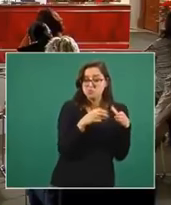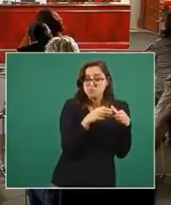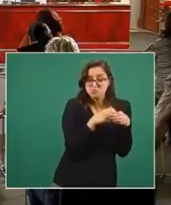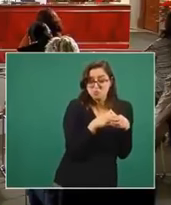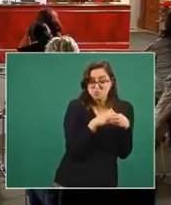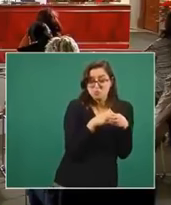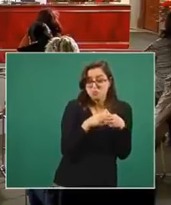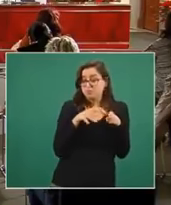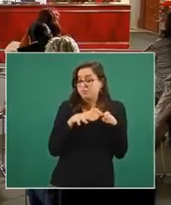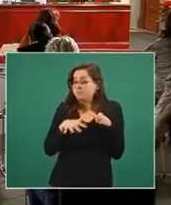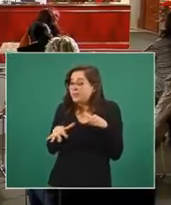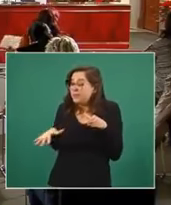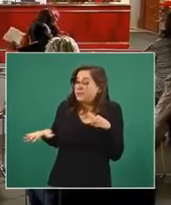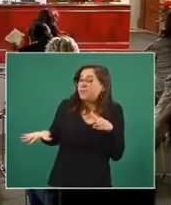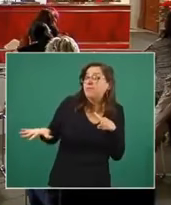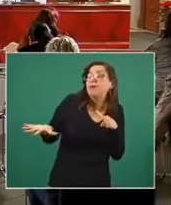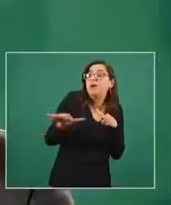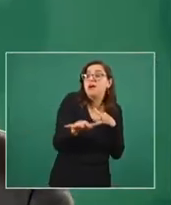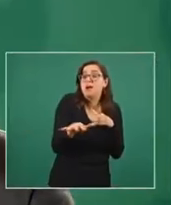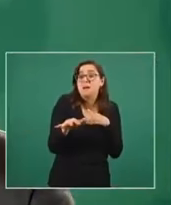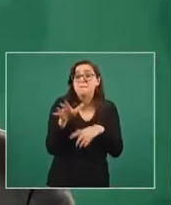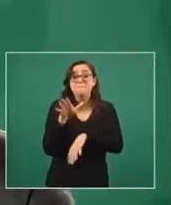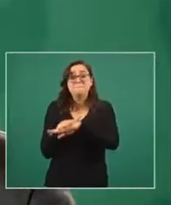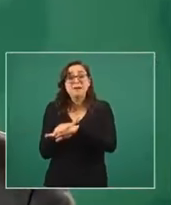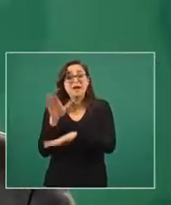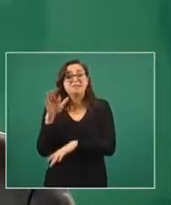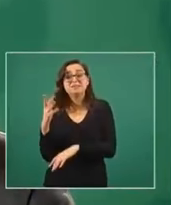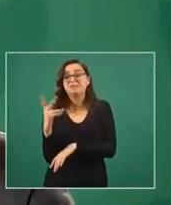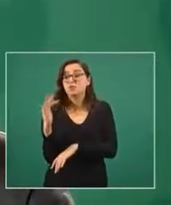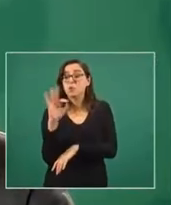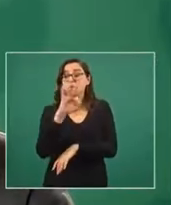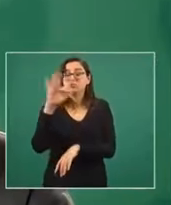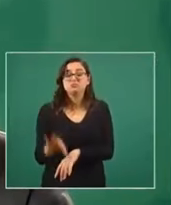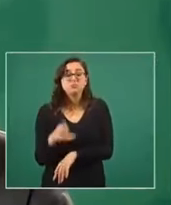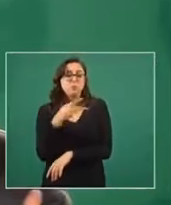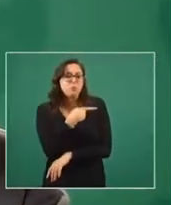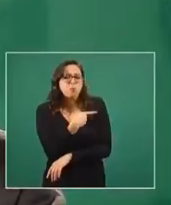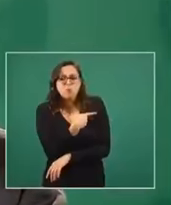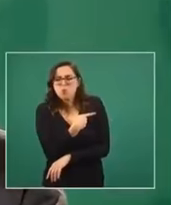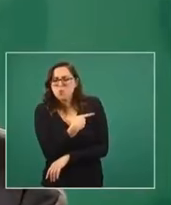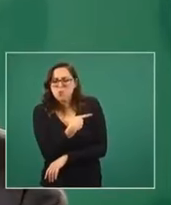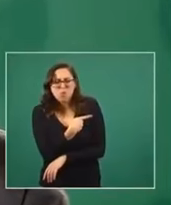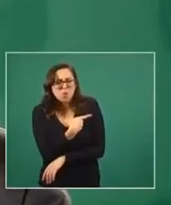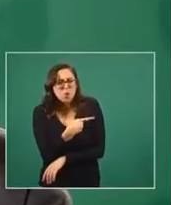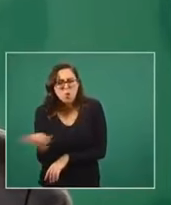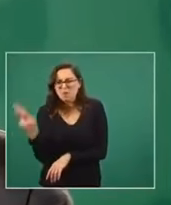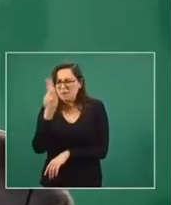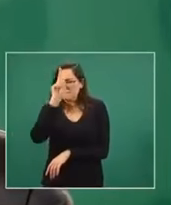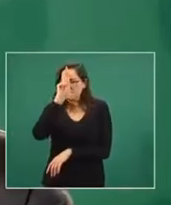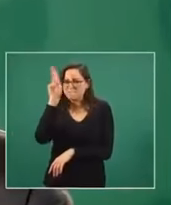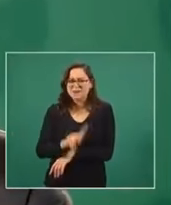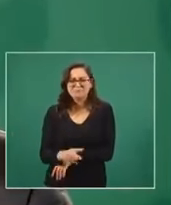más de la mitad de la población, un poco más de la mitad, vive en condiciones de pobreza, pobreza absoluta,